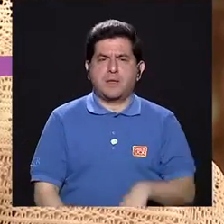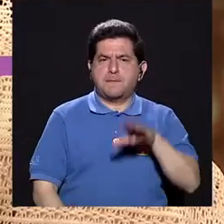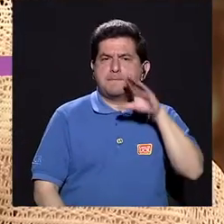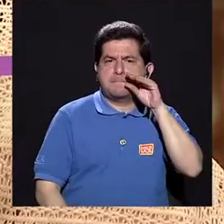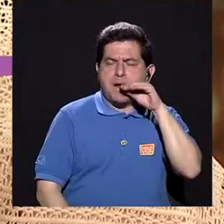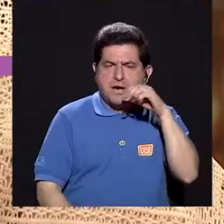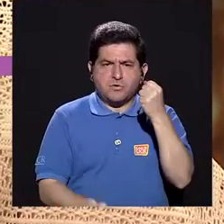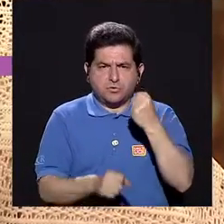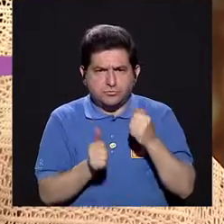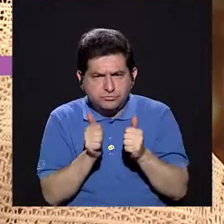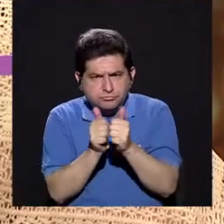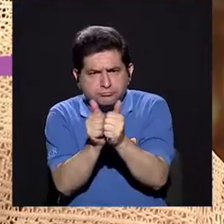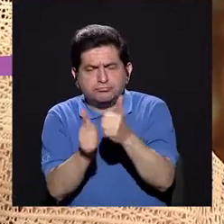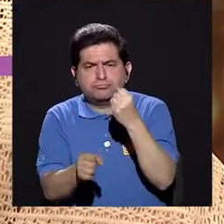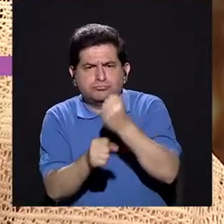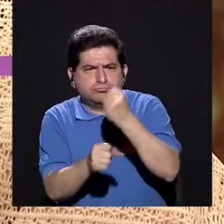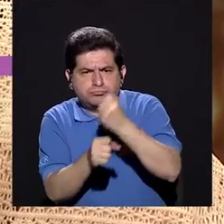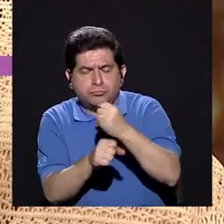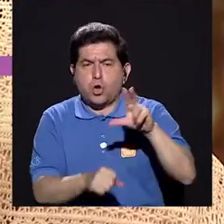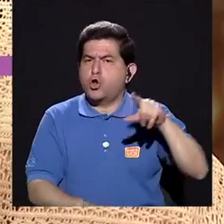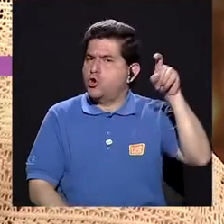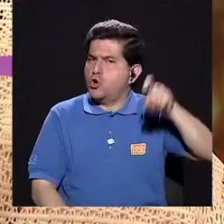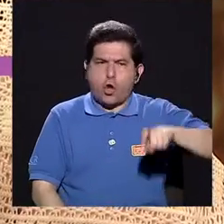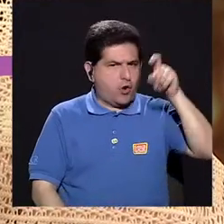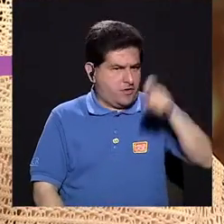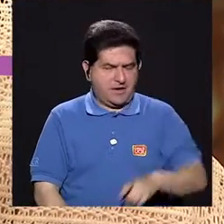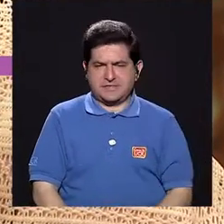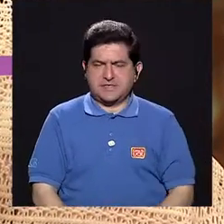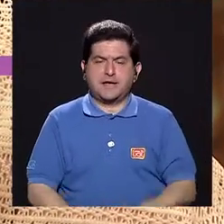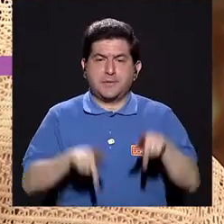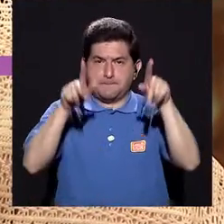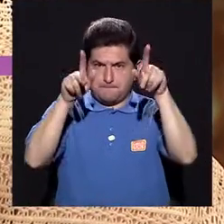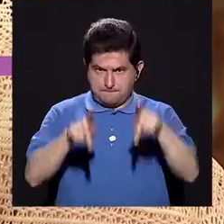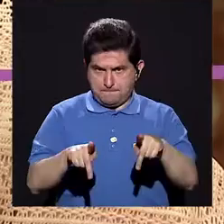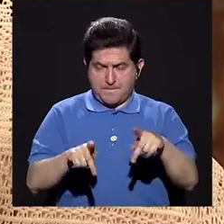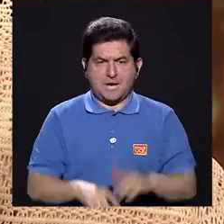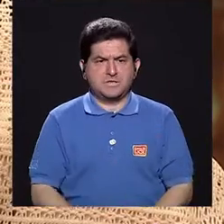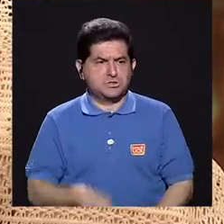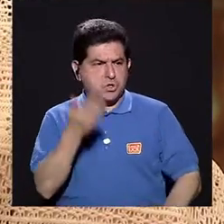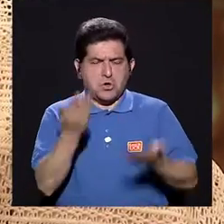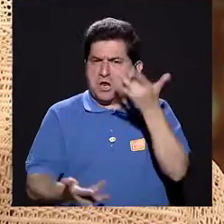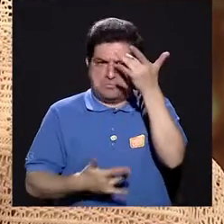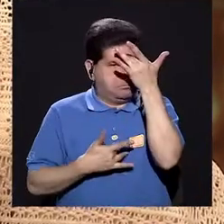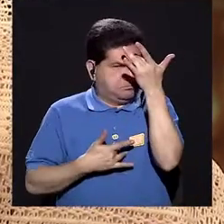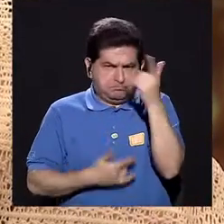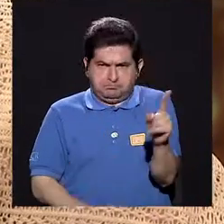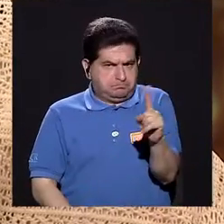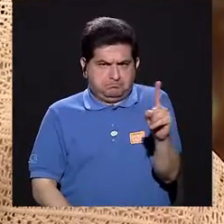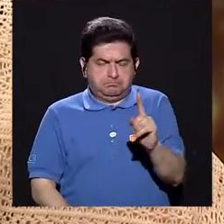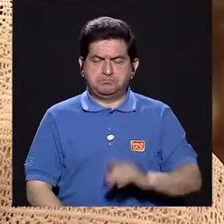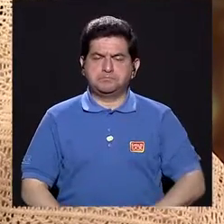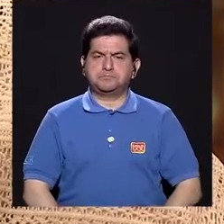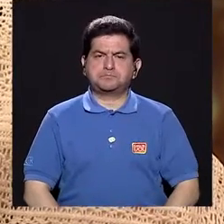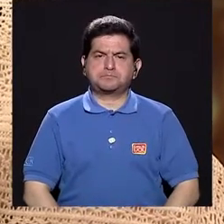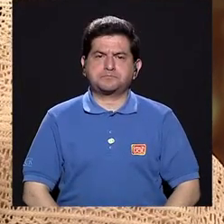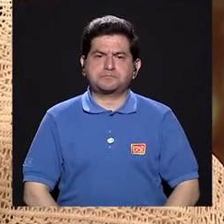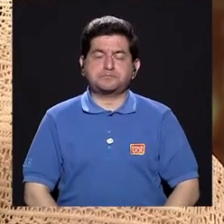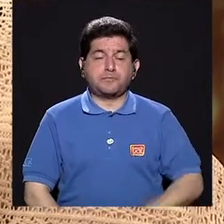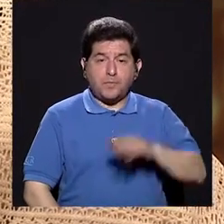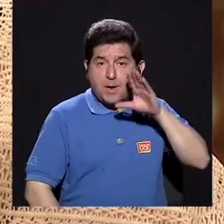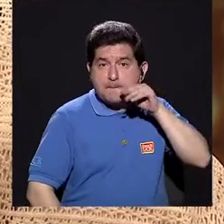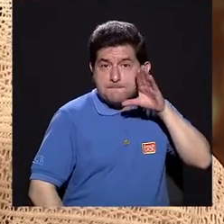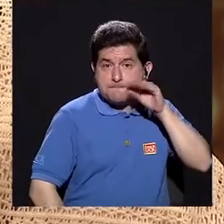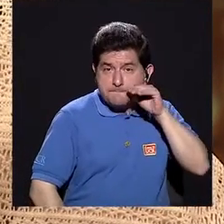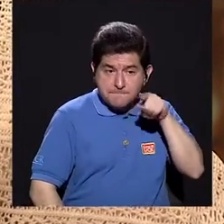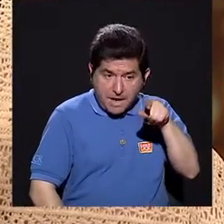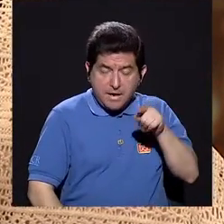perros, cualquiera. Y no necesariamente tiene que ser una persona con alguna enfermedad. Los